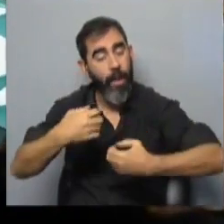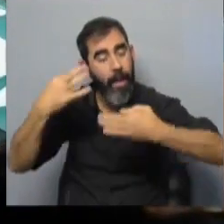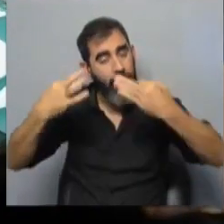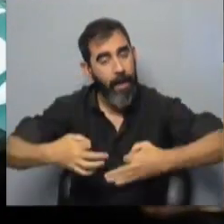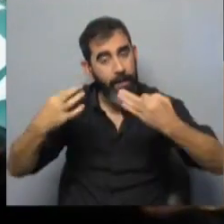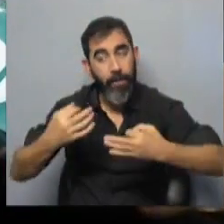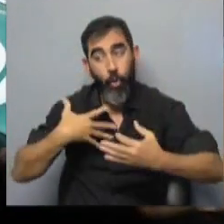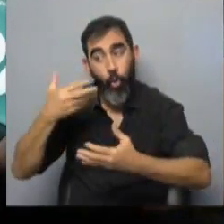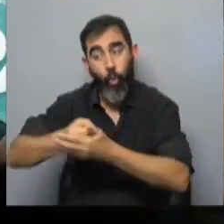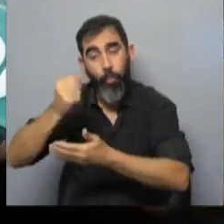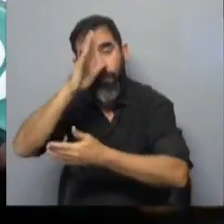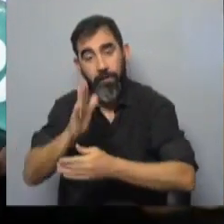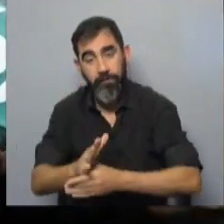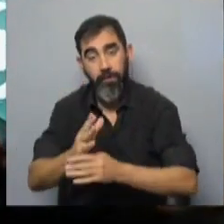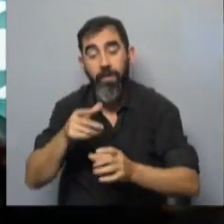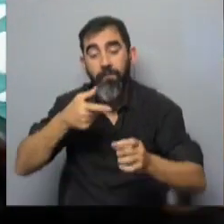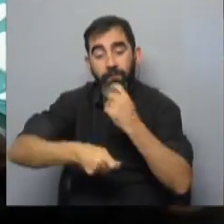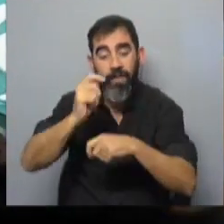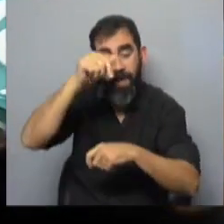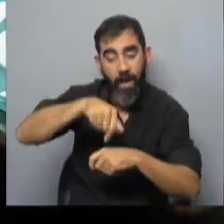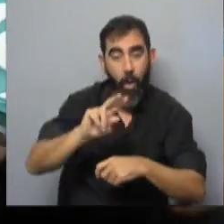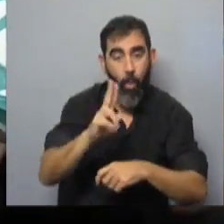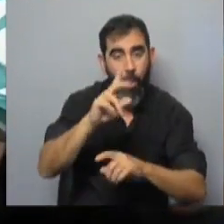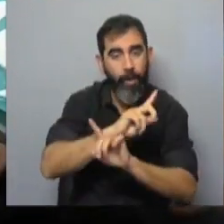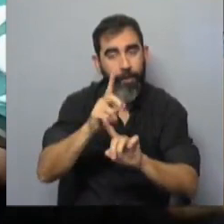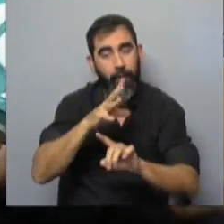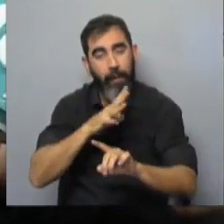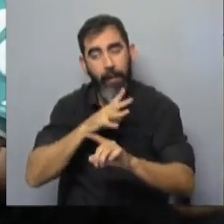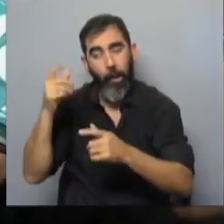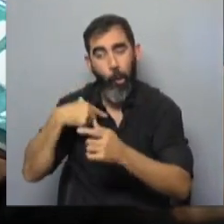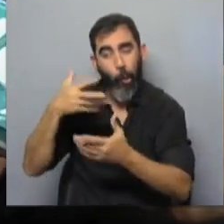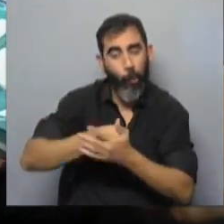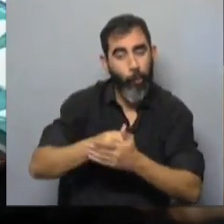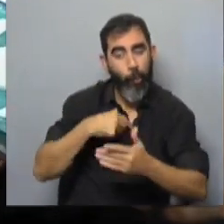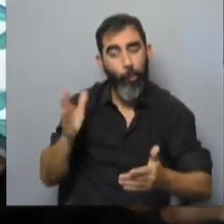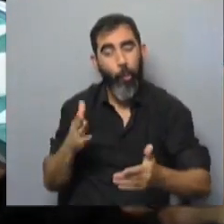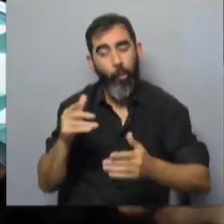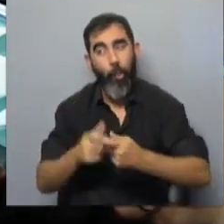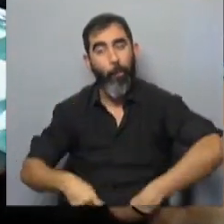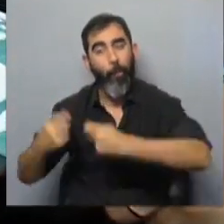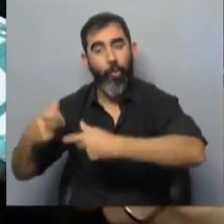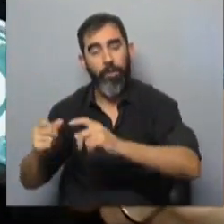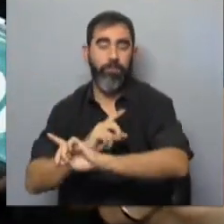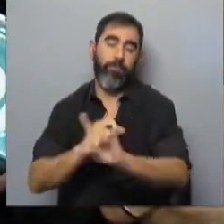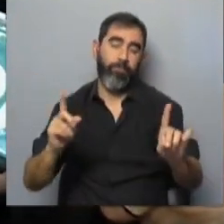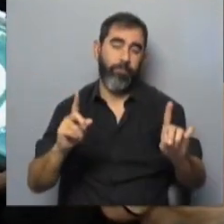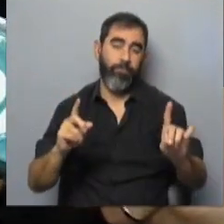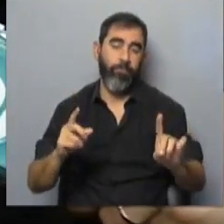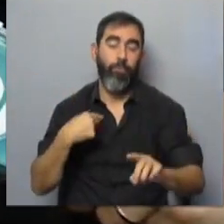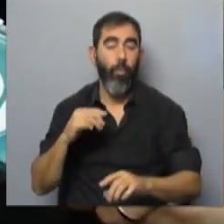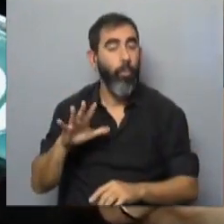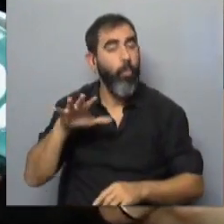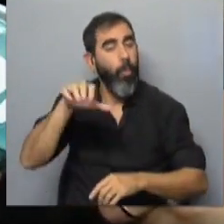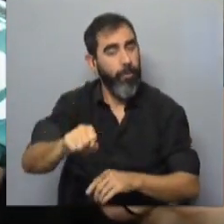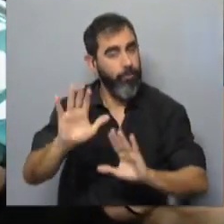importado desde Brasil se destine al mercado interno y que no entren en las líneas de producción, de exportación, porque tenemos el compromiso